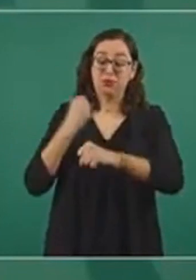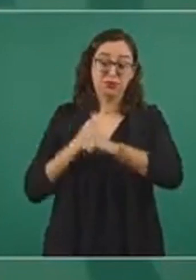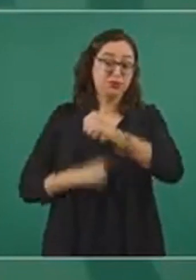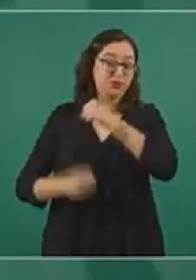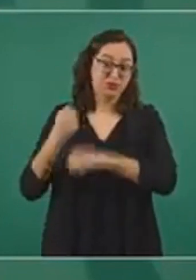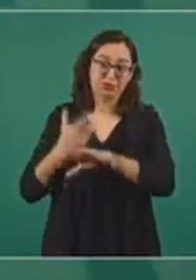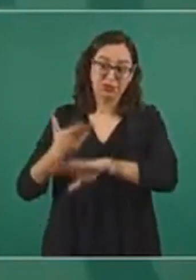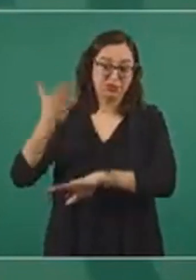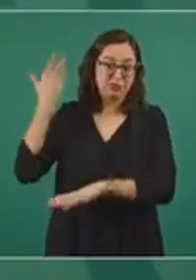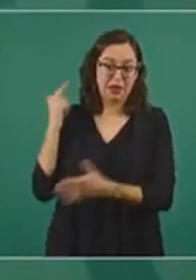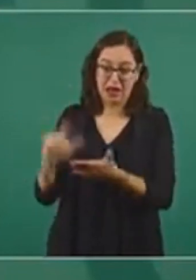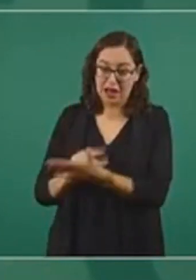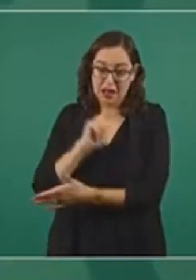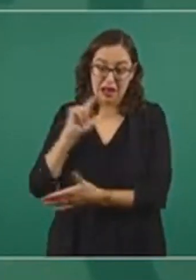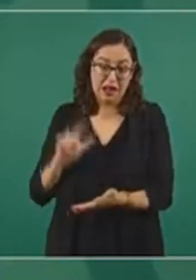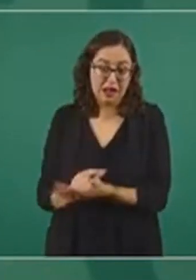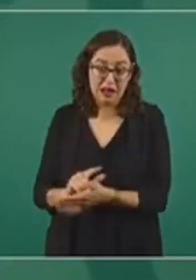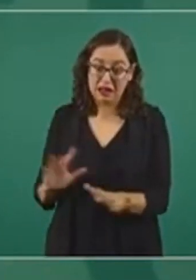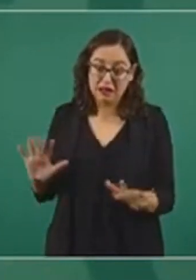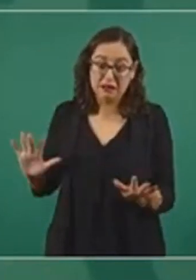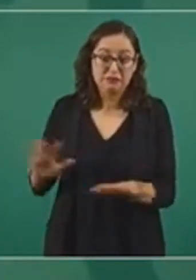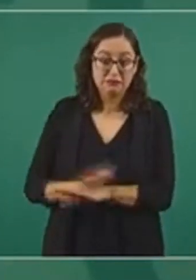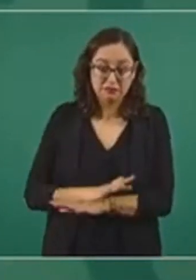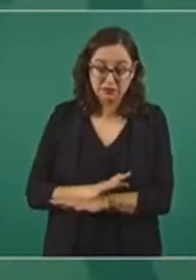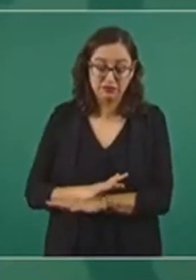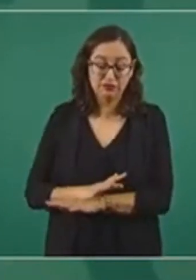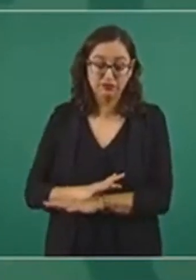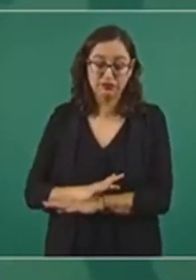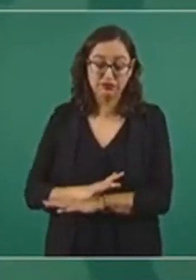con el nuevo sistema.